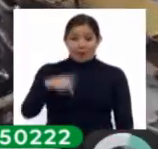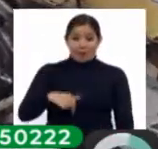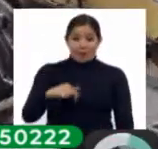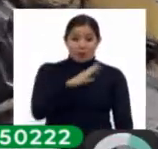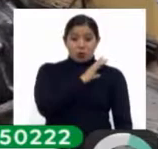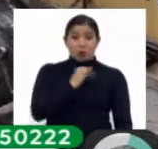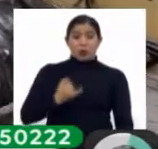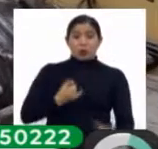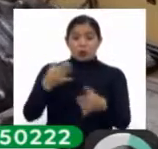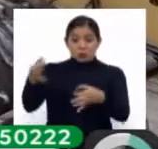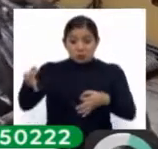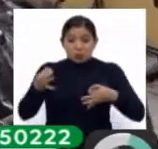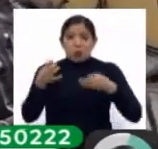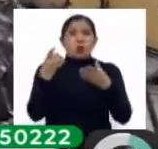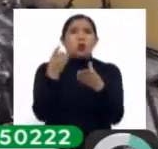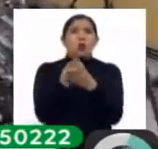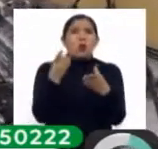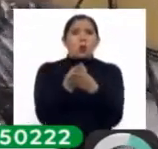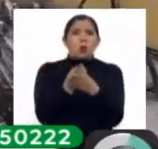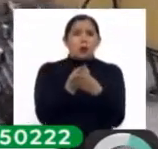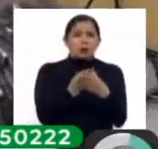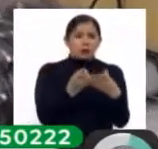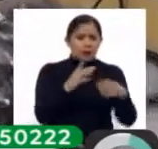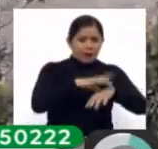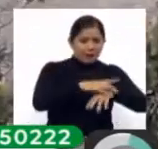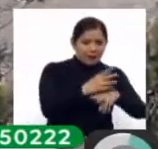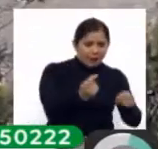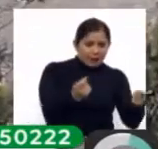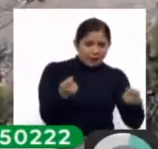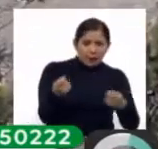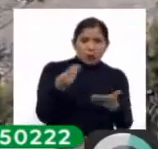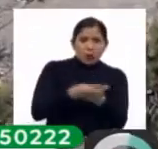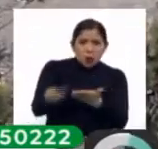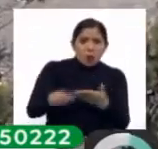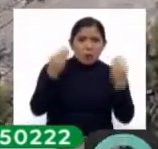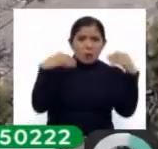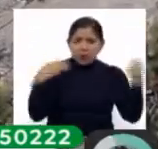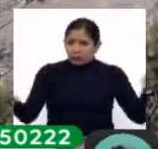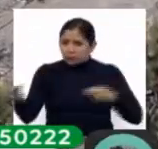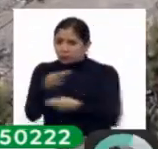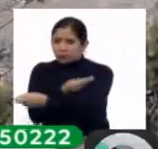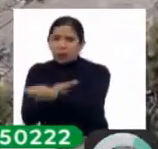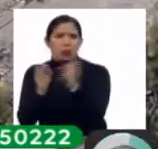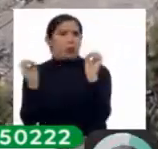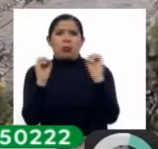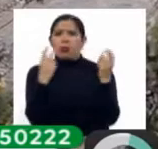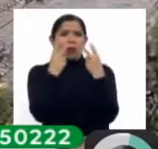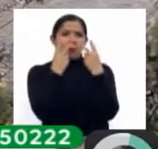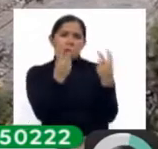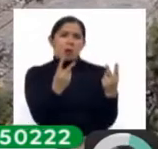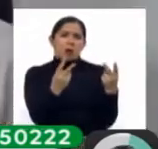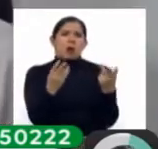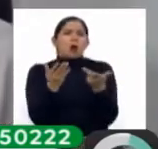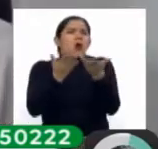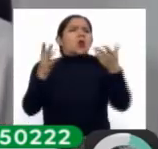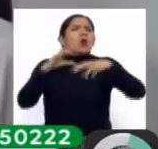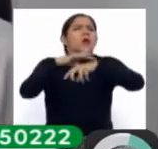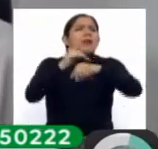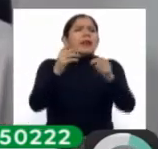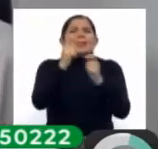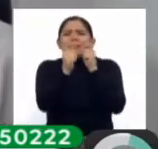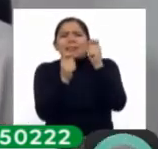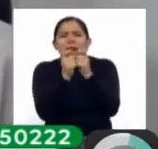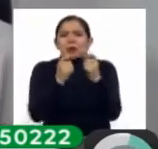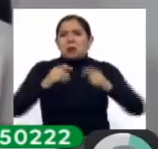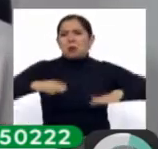momento el documento de transferencia de compra y venta, no nos ha apuntado dónde está ubicado exactamente el predio,